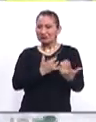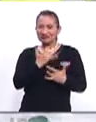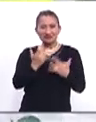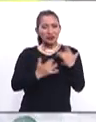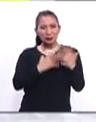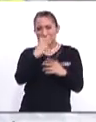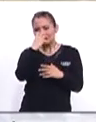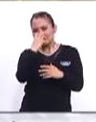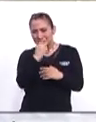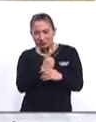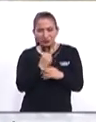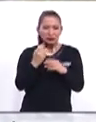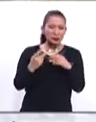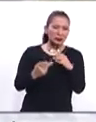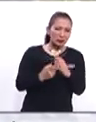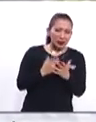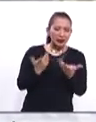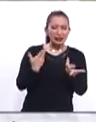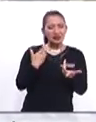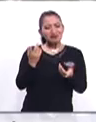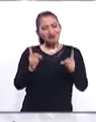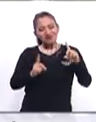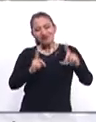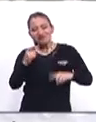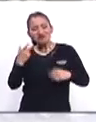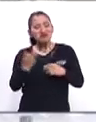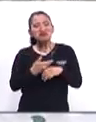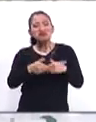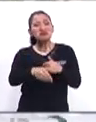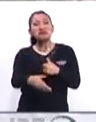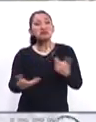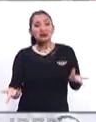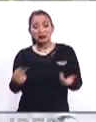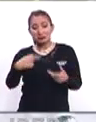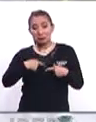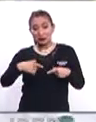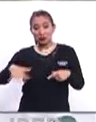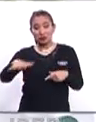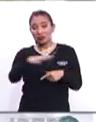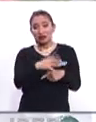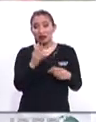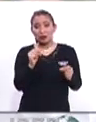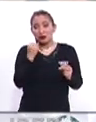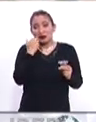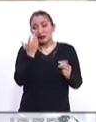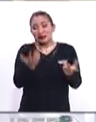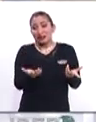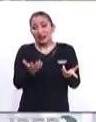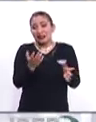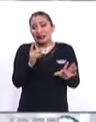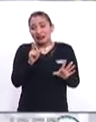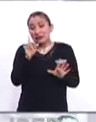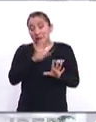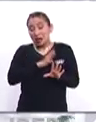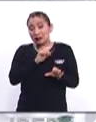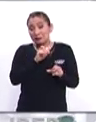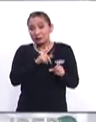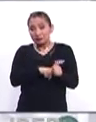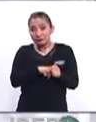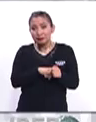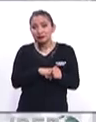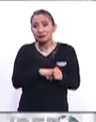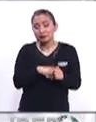esa tristeza y ese vacío y esa incertidumbre que pues la gente no quiere volver a vivir y en especial pues